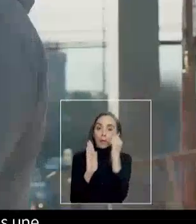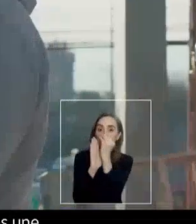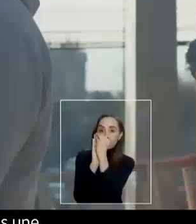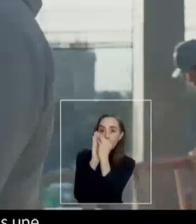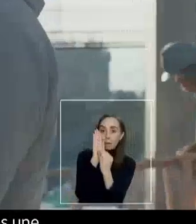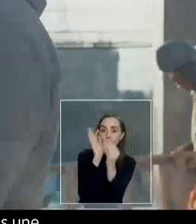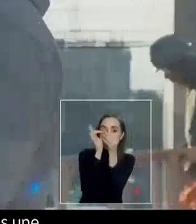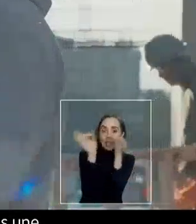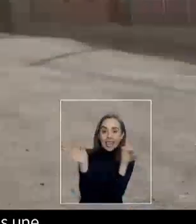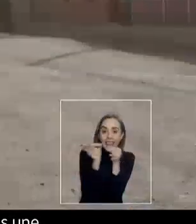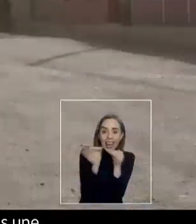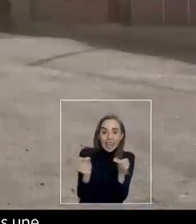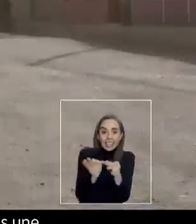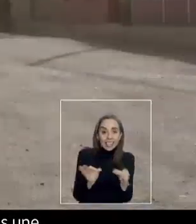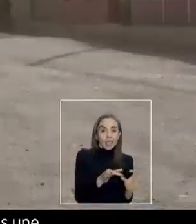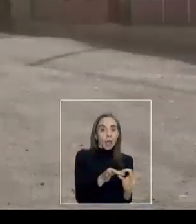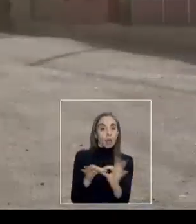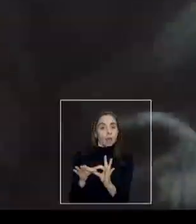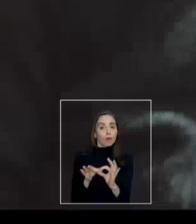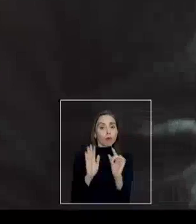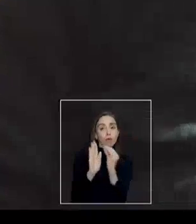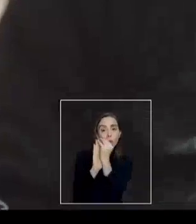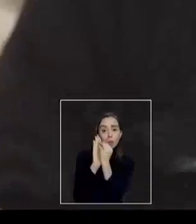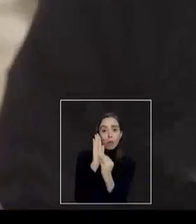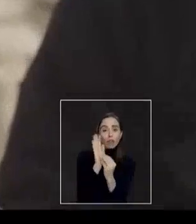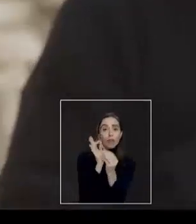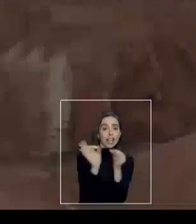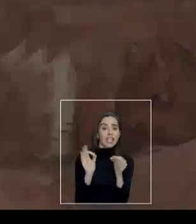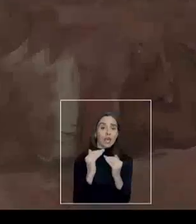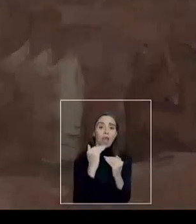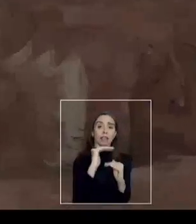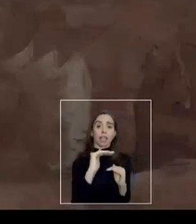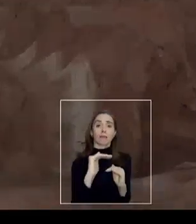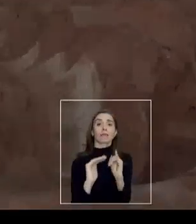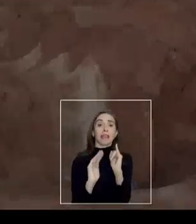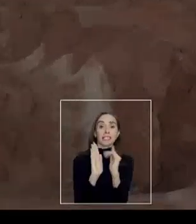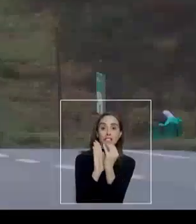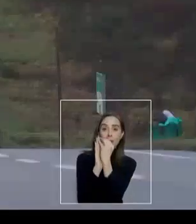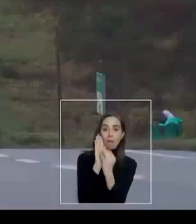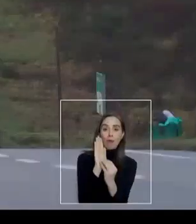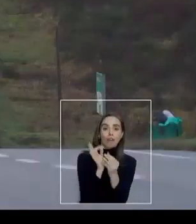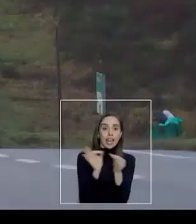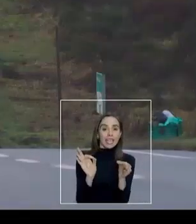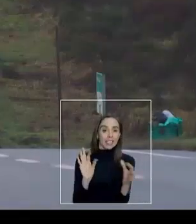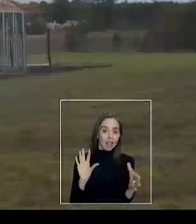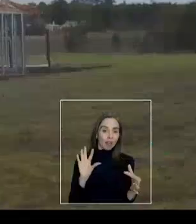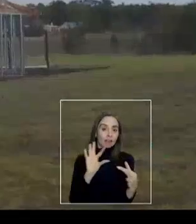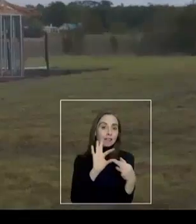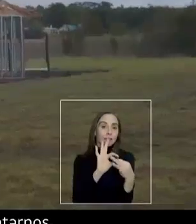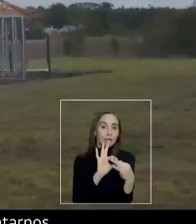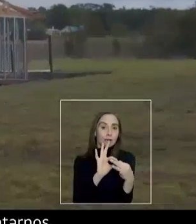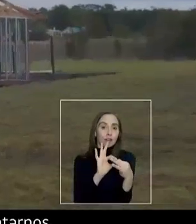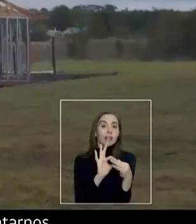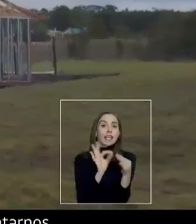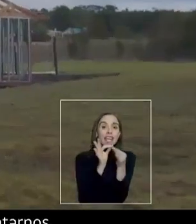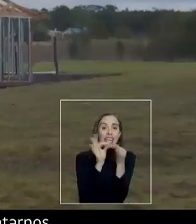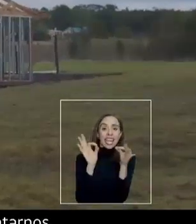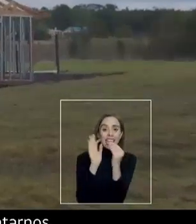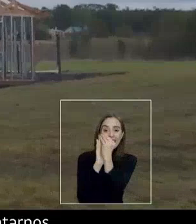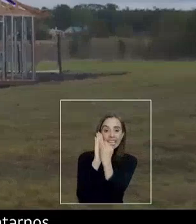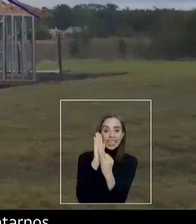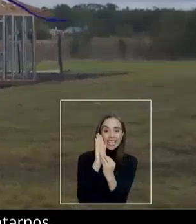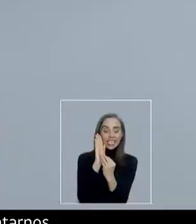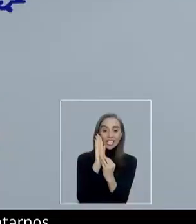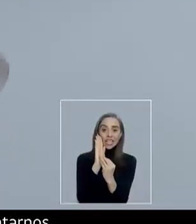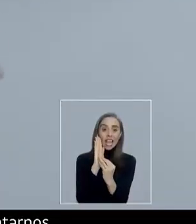estas líneas como algo que nos une. No en líneas que limitan, pero sí en las que nos conectan. Líneas que sean